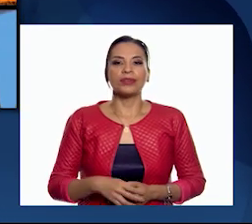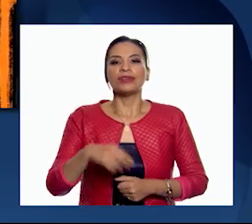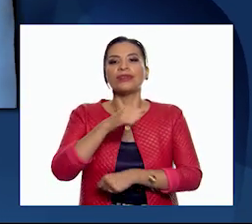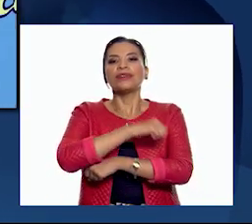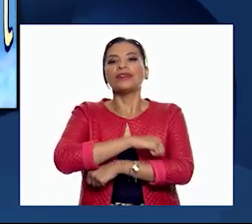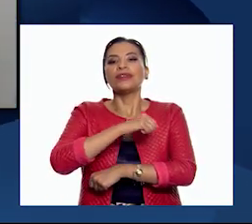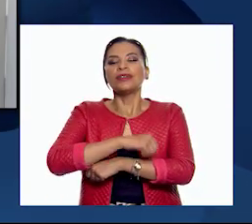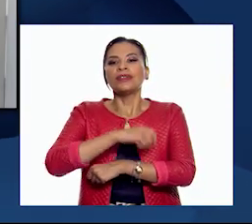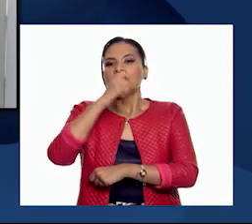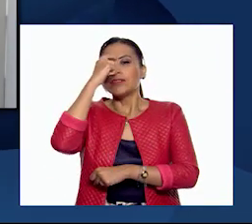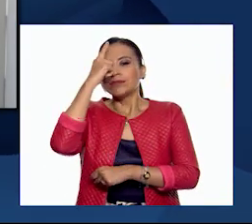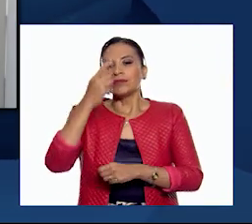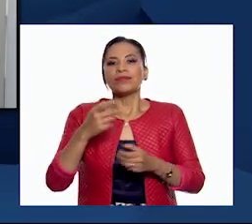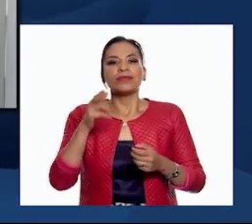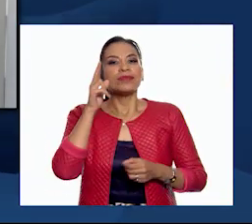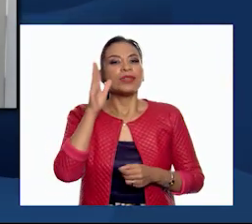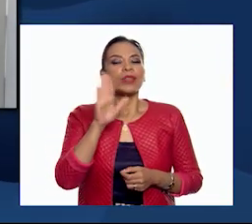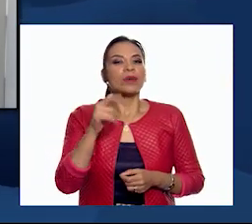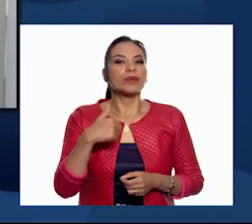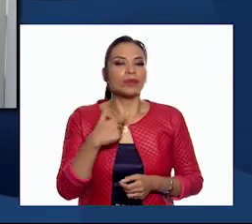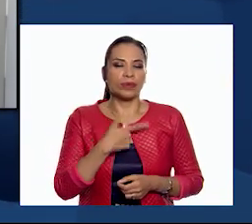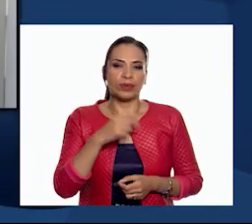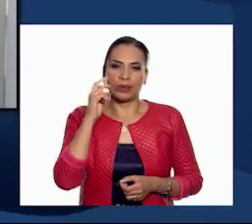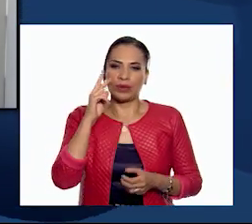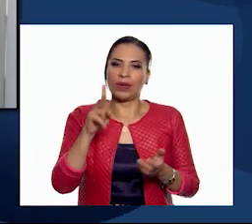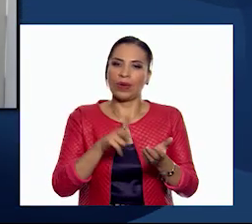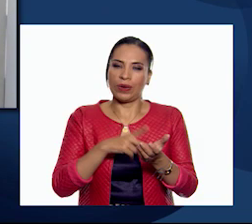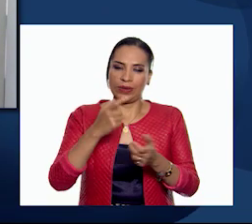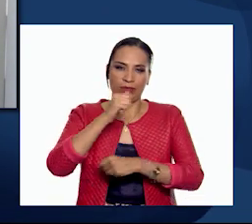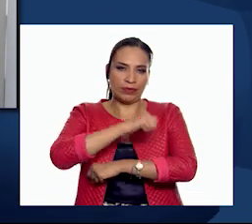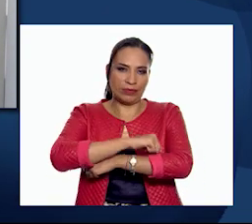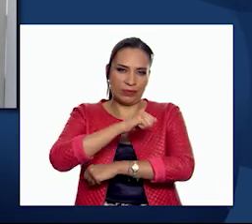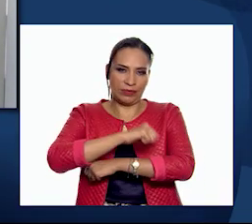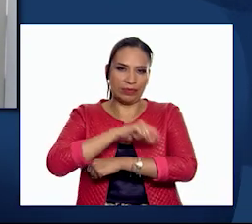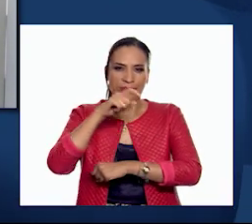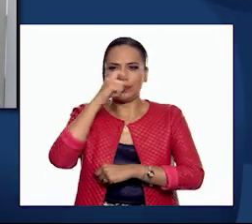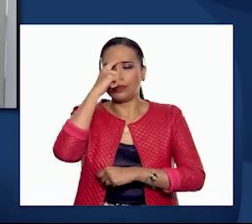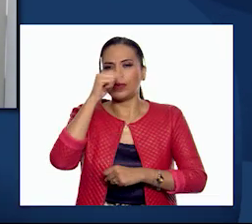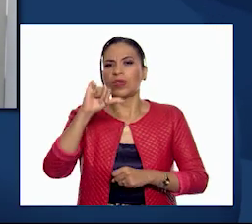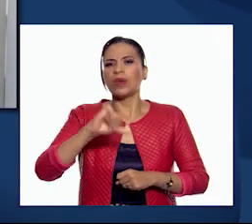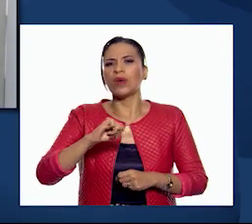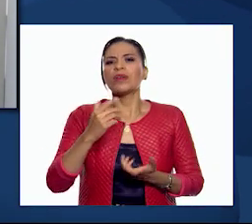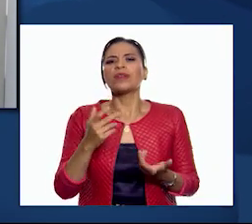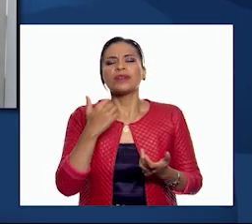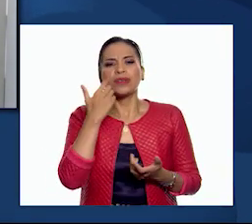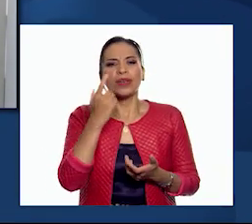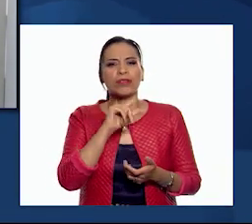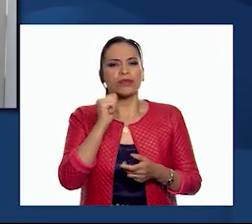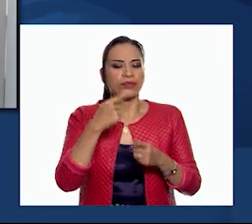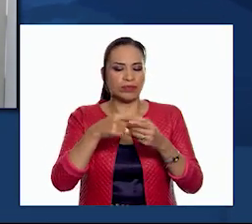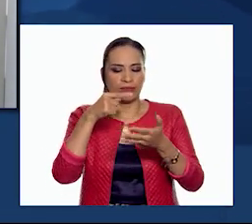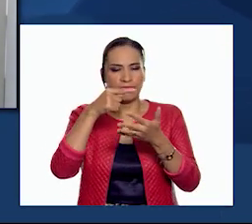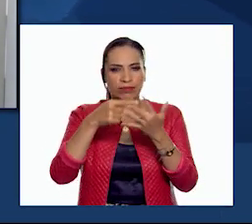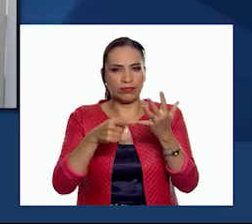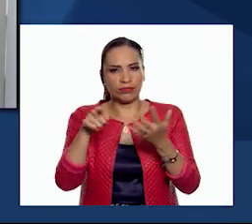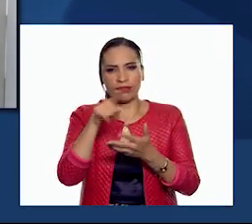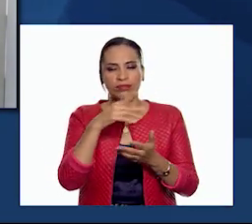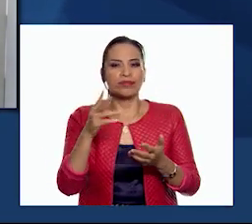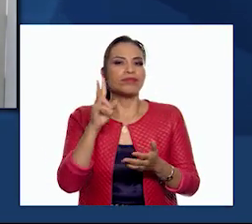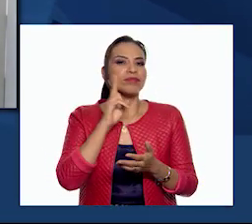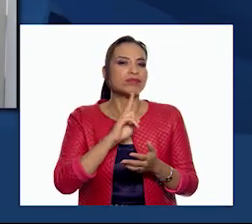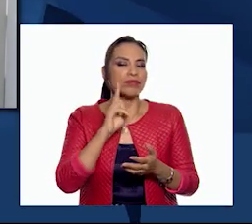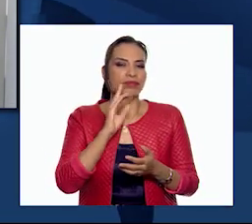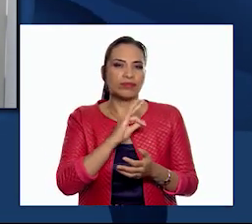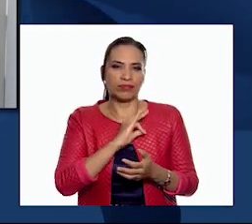¡Ventana Creativa! Hola, me alegra verte de nuevo en la Ventana Creativa. Hoy te quiero proponer unos retos en los que pongas a prueba